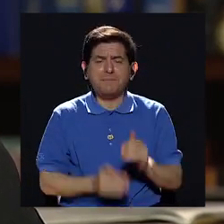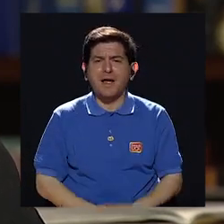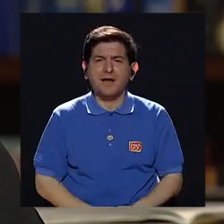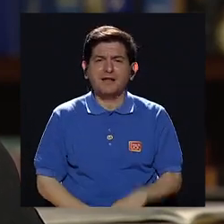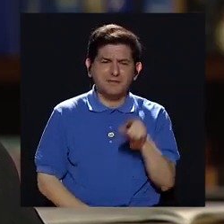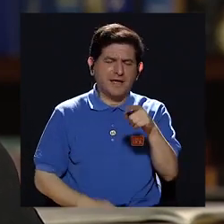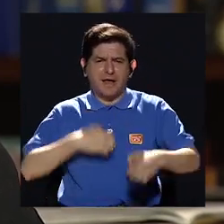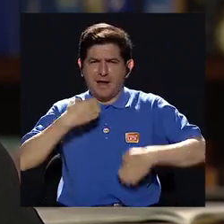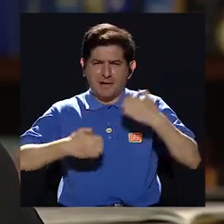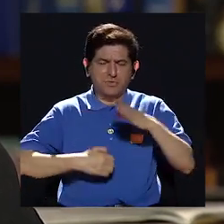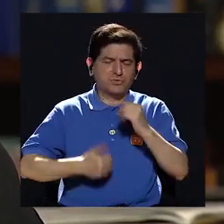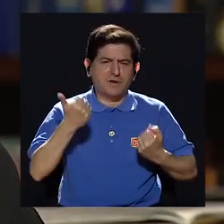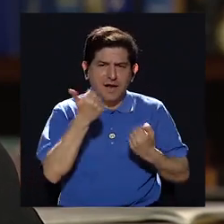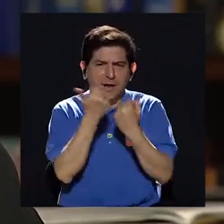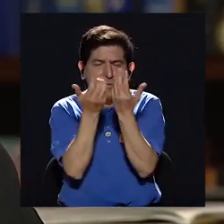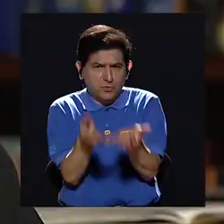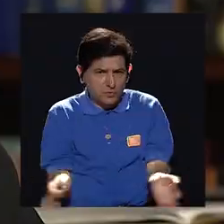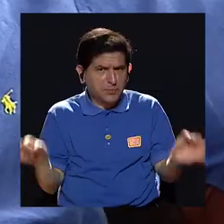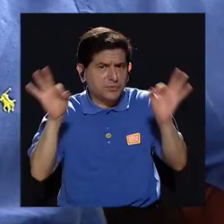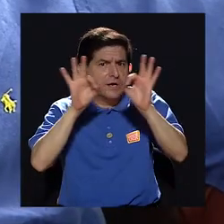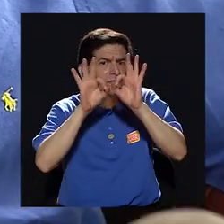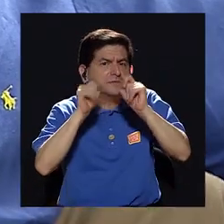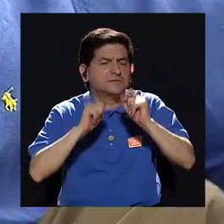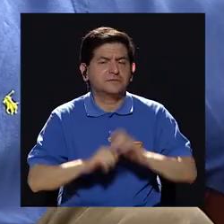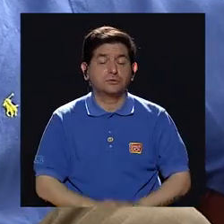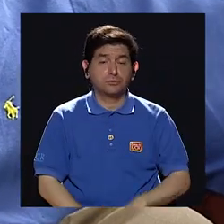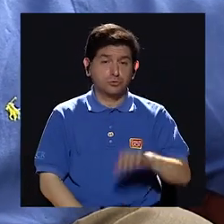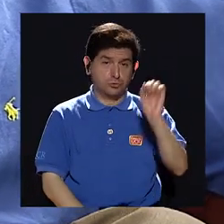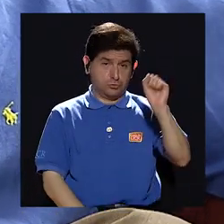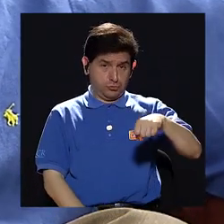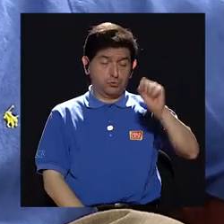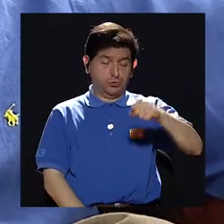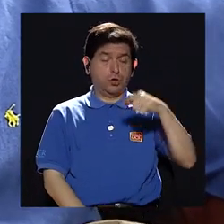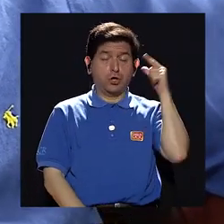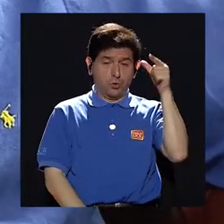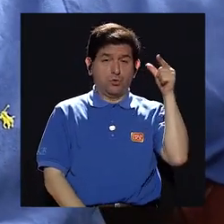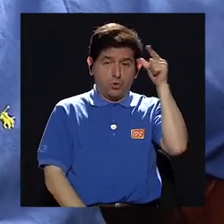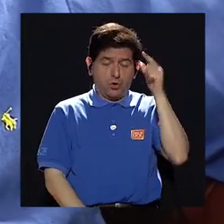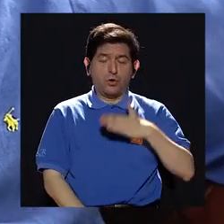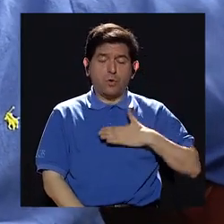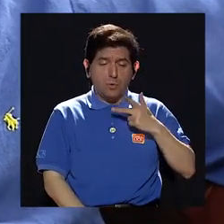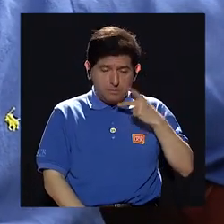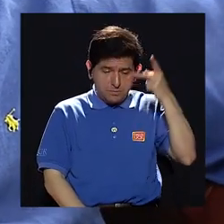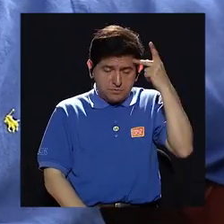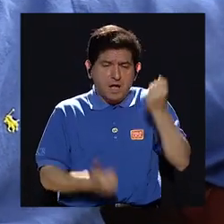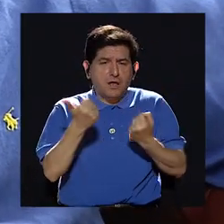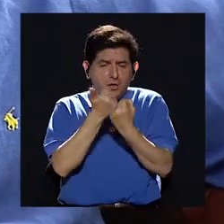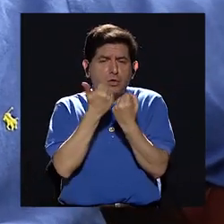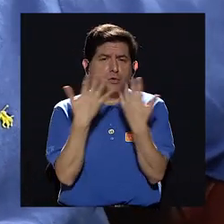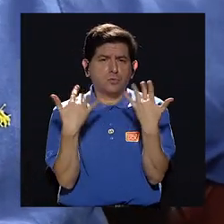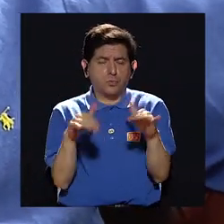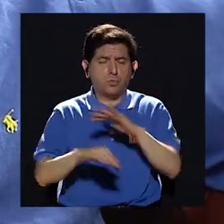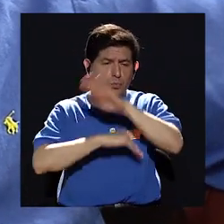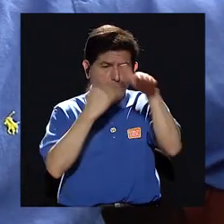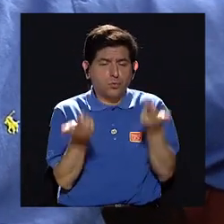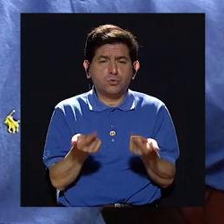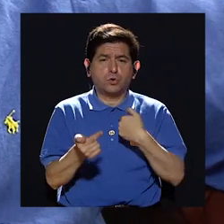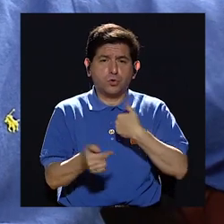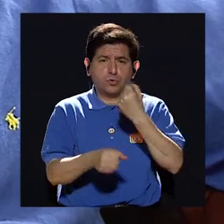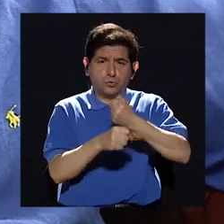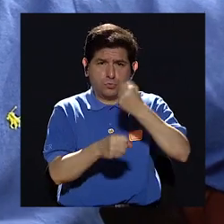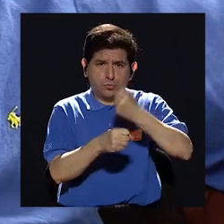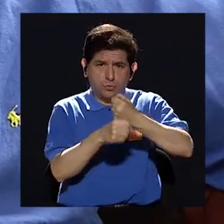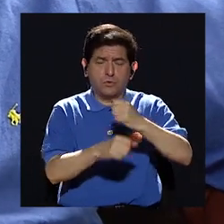anímico y de respaldo a usted fue muy importante. Sí, por supuesto. Mis padres me apoyaron mucho con todo lo que estaba